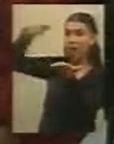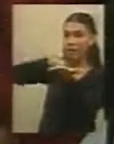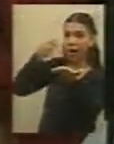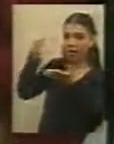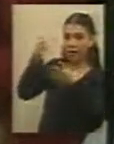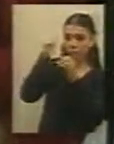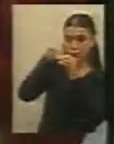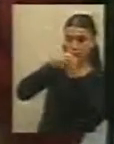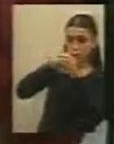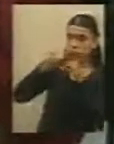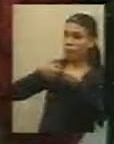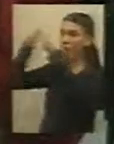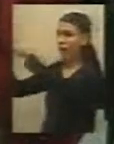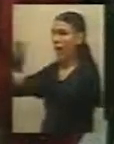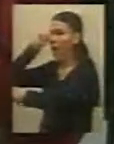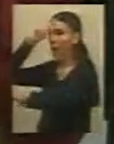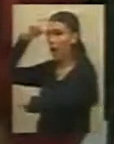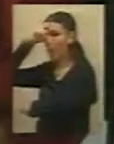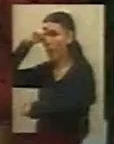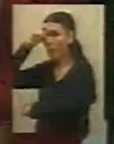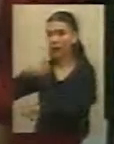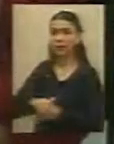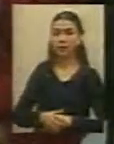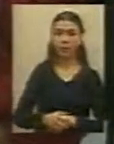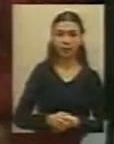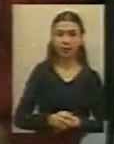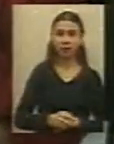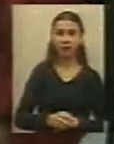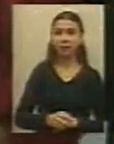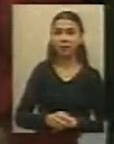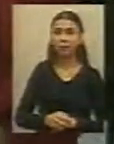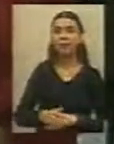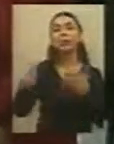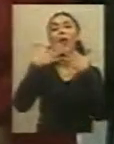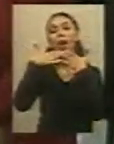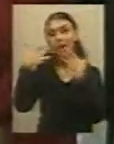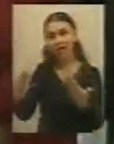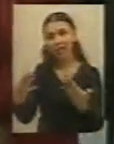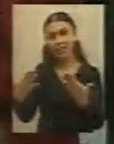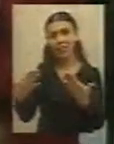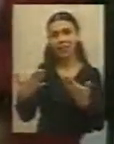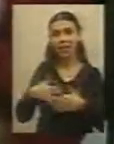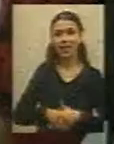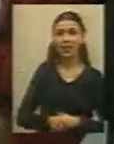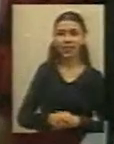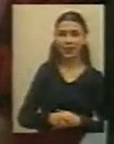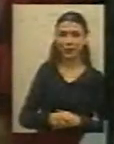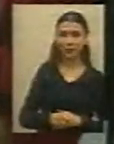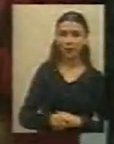hospital. ¿Todo bien con la agroquímica? Todo bien. Muy bien. Fernando Manente, muchas gracias. Muchísimas gracias, David, y muchas gracias a la audiencia por este tiempo.